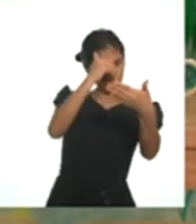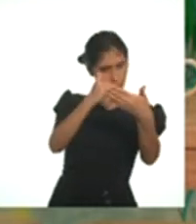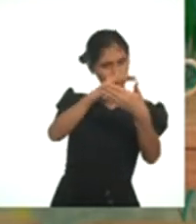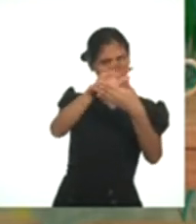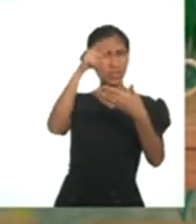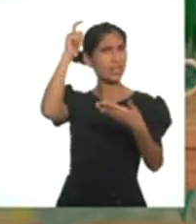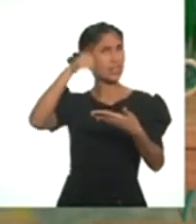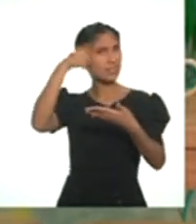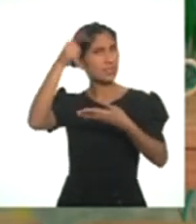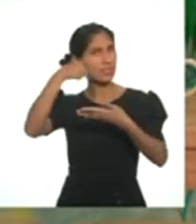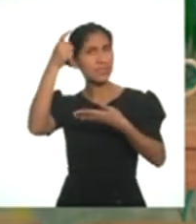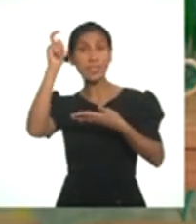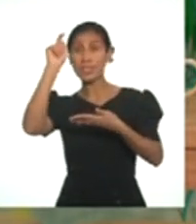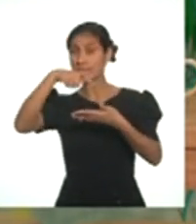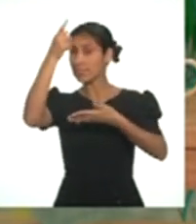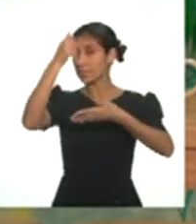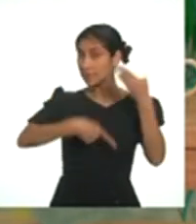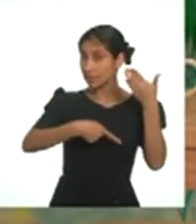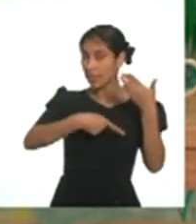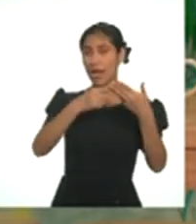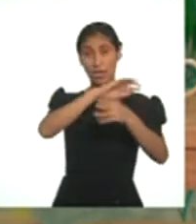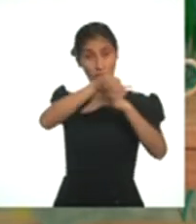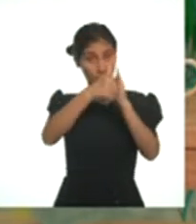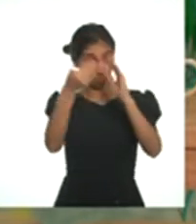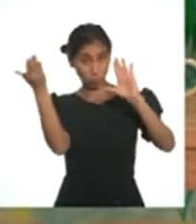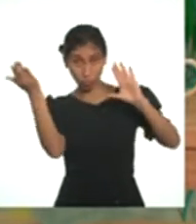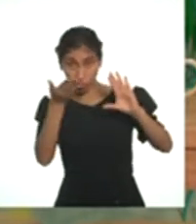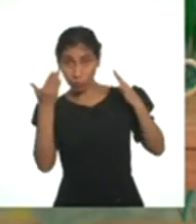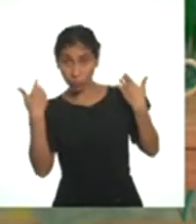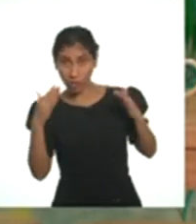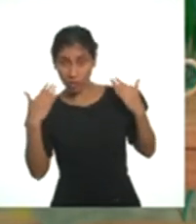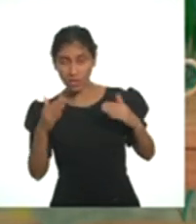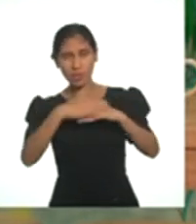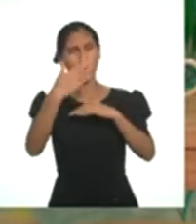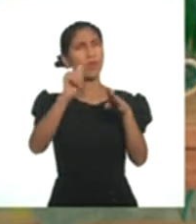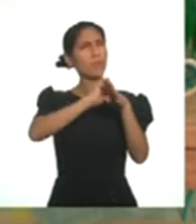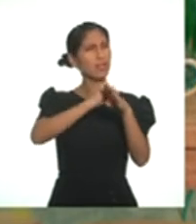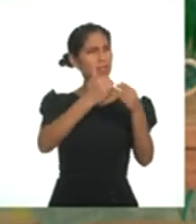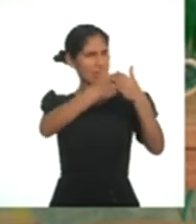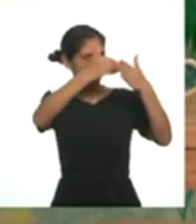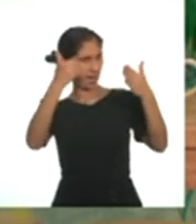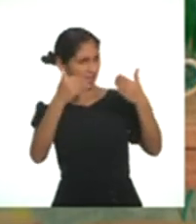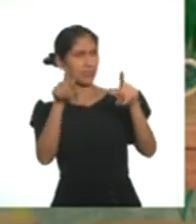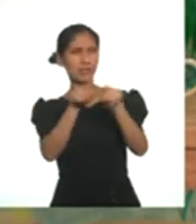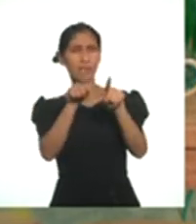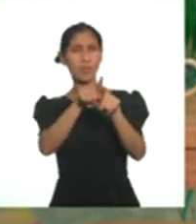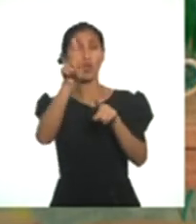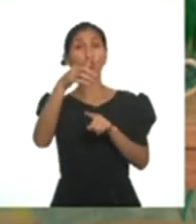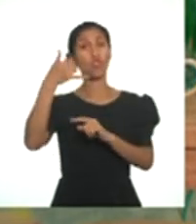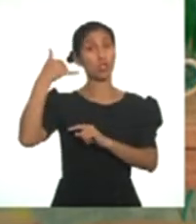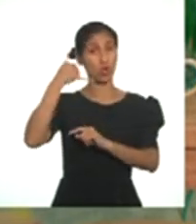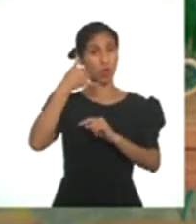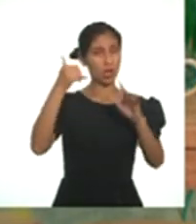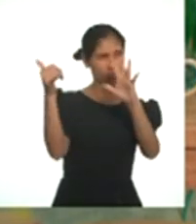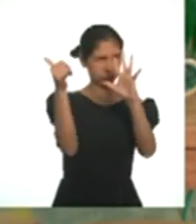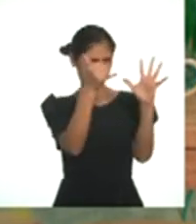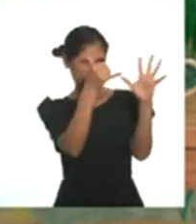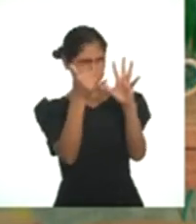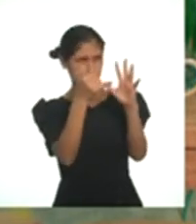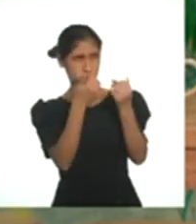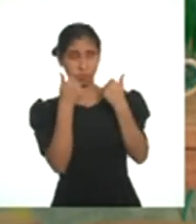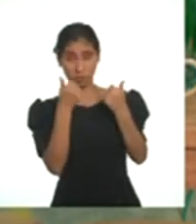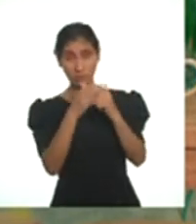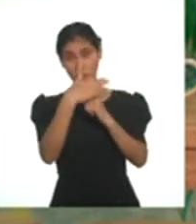necesitan conseguir. Obténganlas y ensayen antes de grabar. Usen un teléfono celular para grabar. Hay que asegurarse que haya suficiente